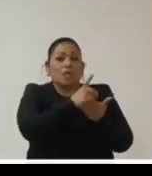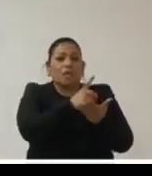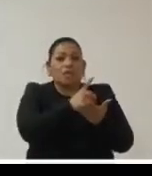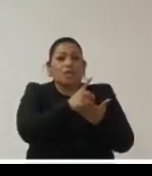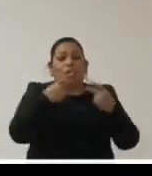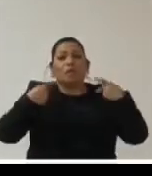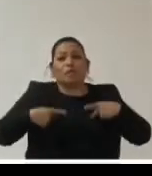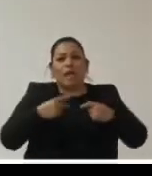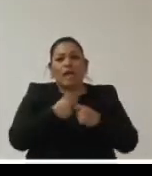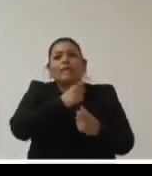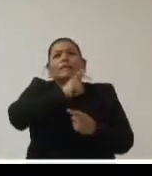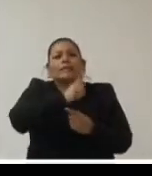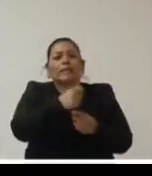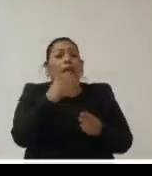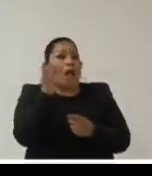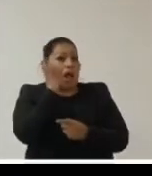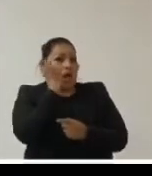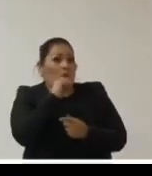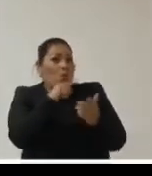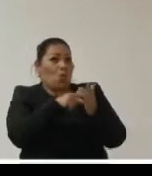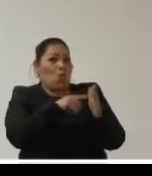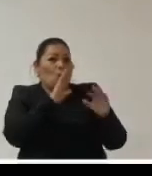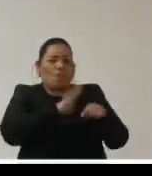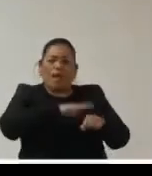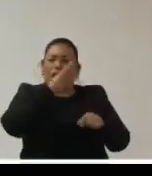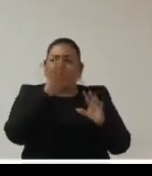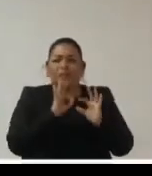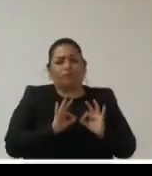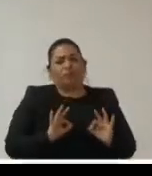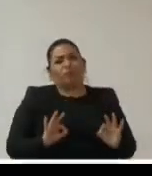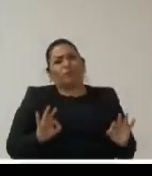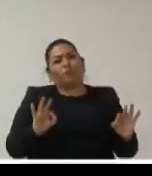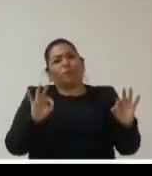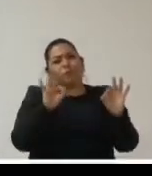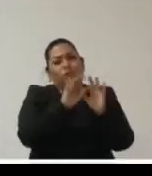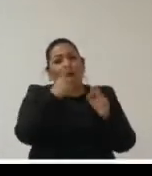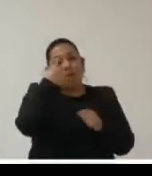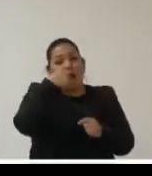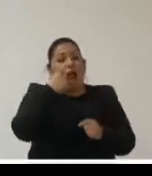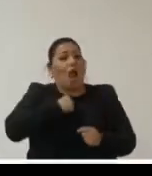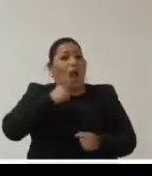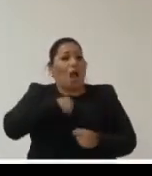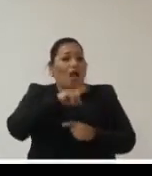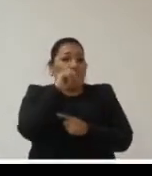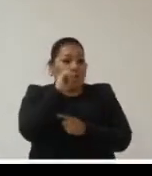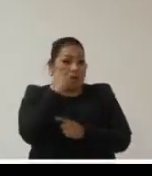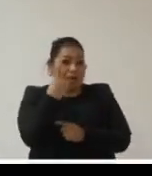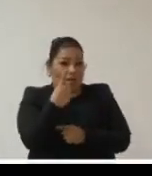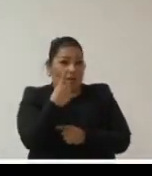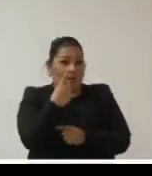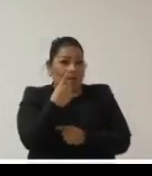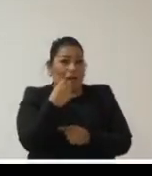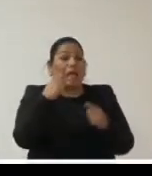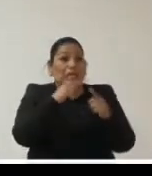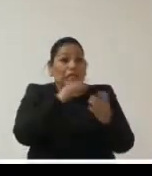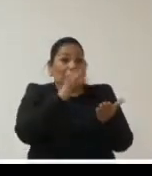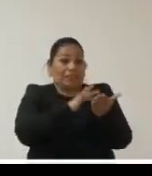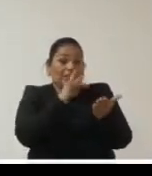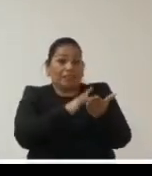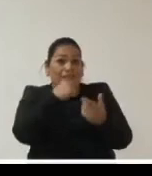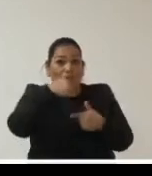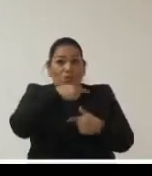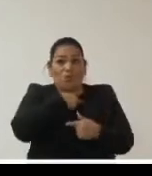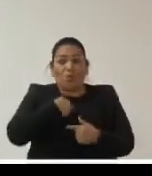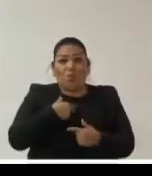personales es probablemente la prerrogativa más importante para el siglo XXI puesto que la revolución digital de nuestra